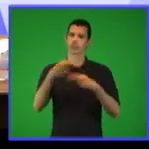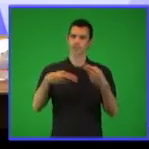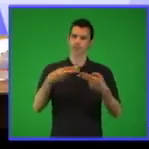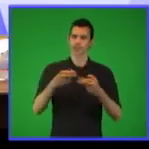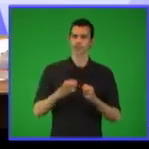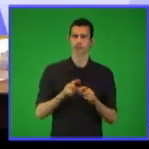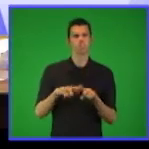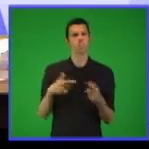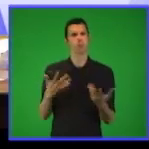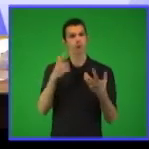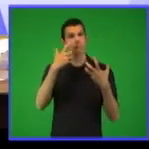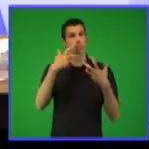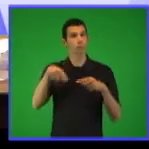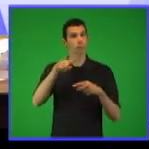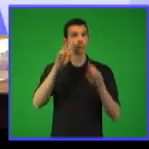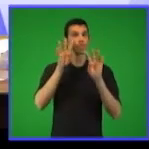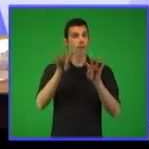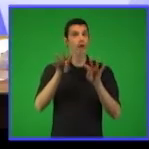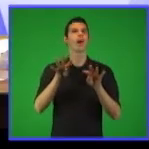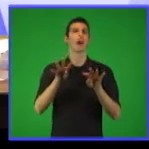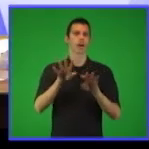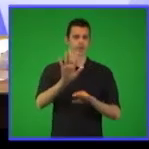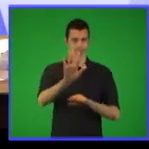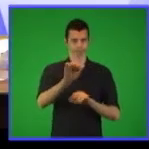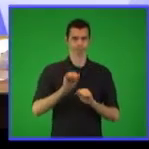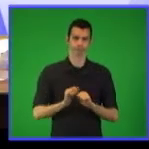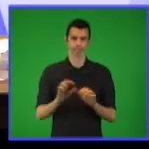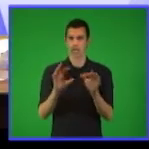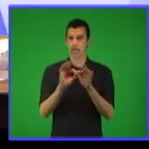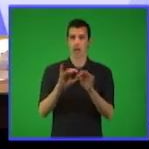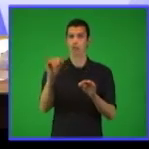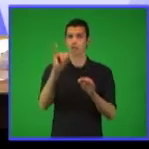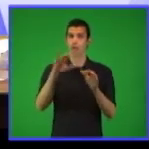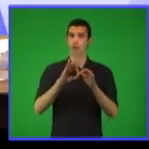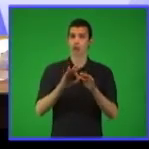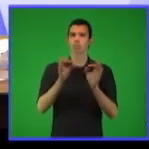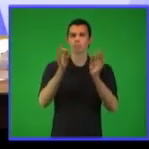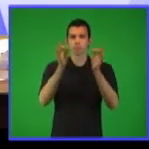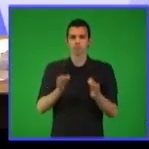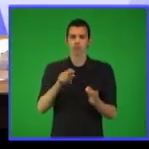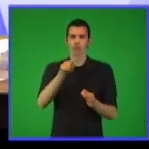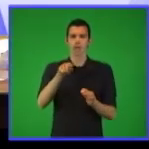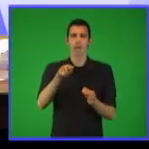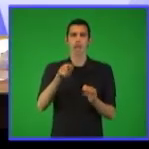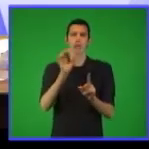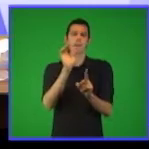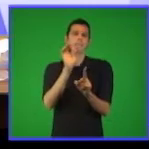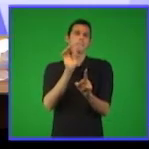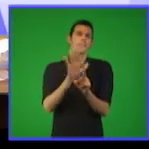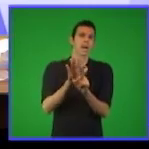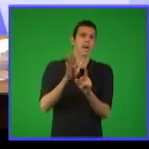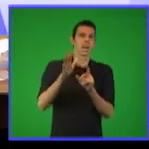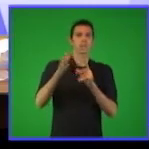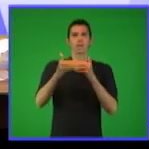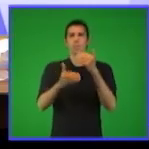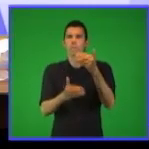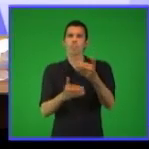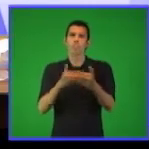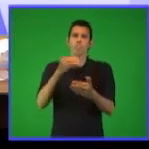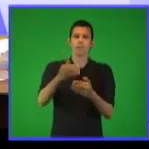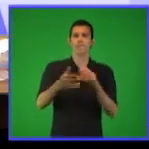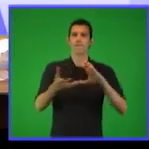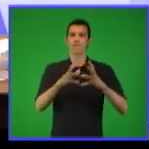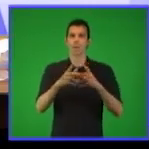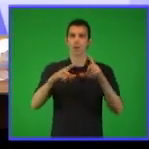Porque es precisamente en ese grado de la escuela primaria donde se comienza a tratar este contenido